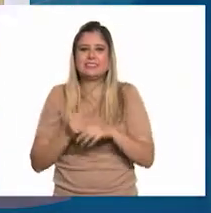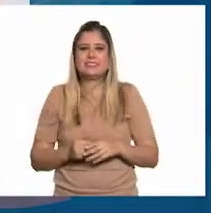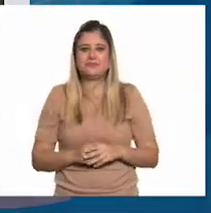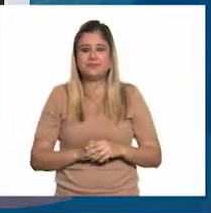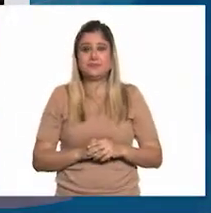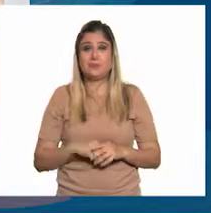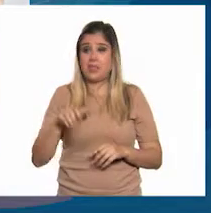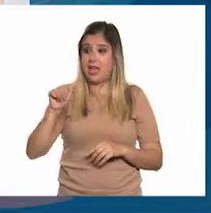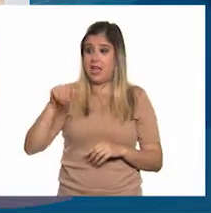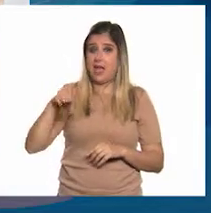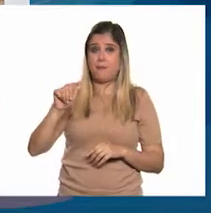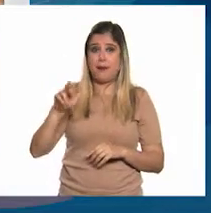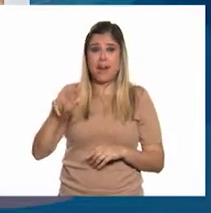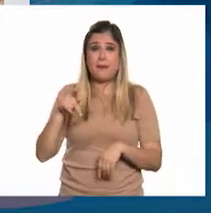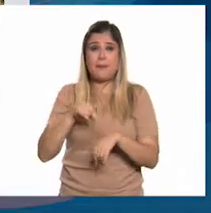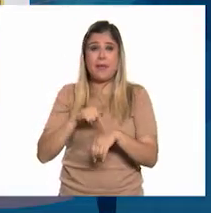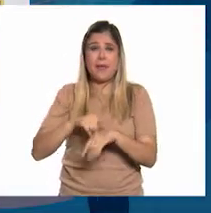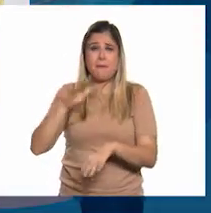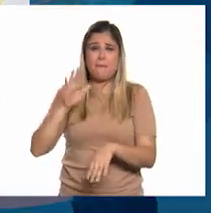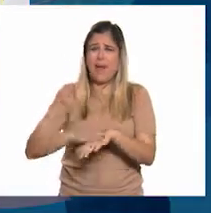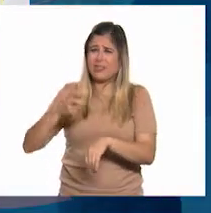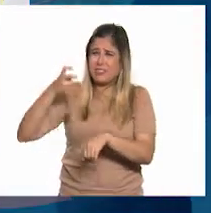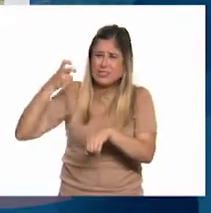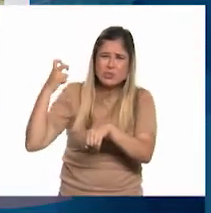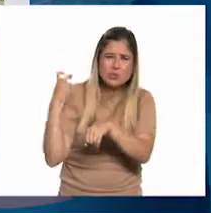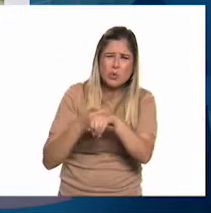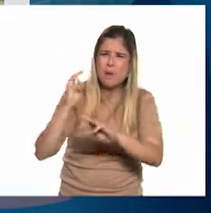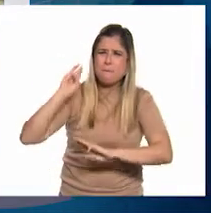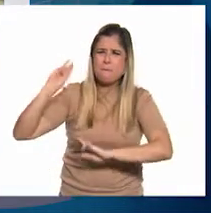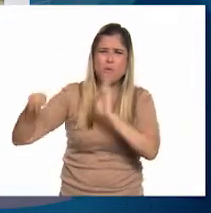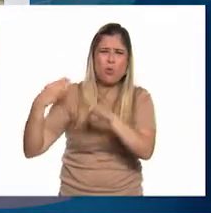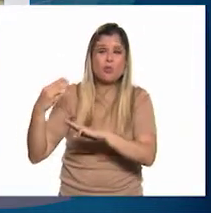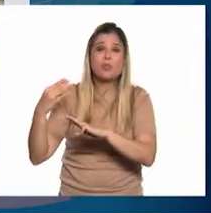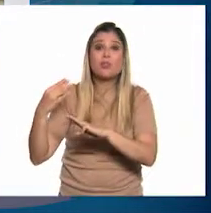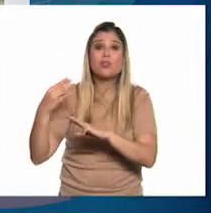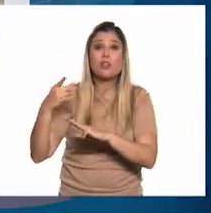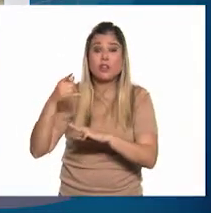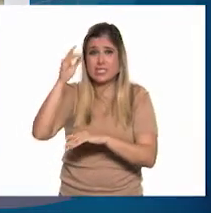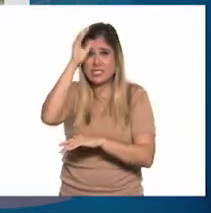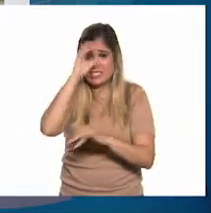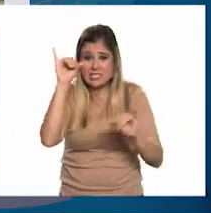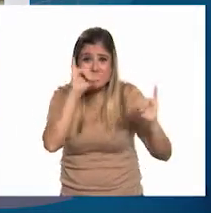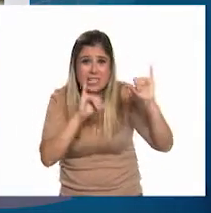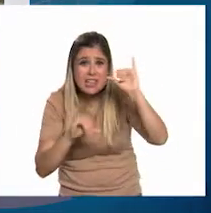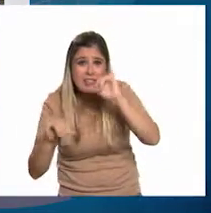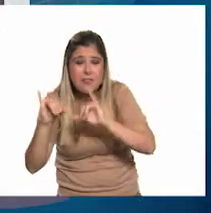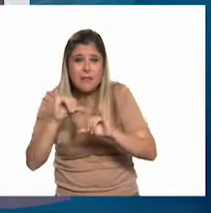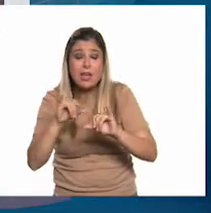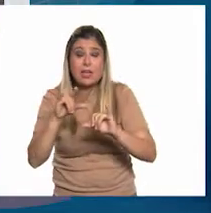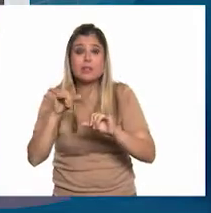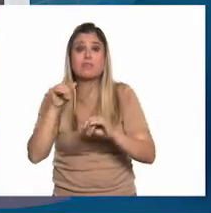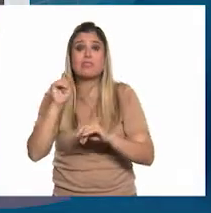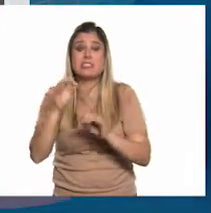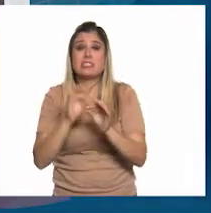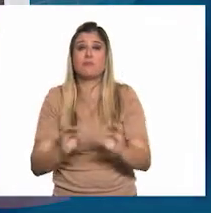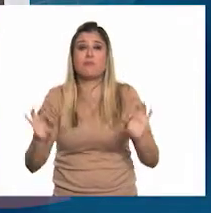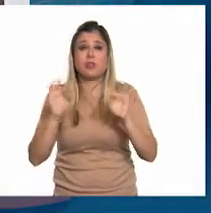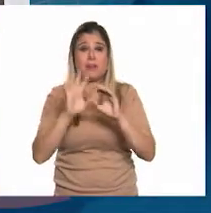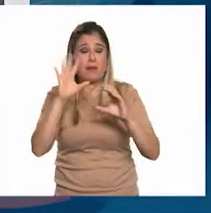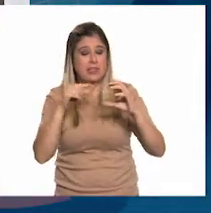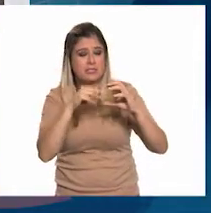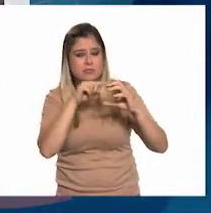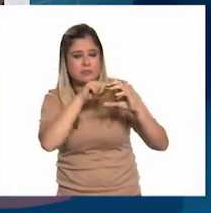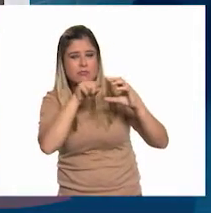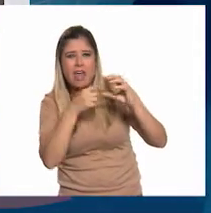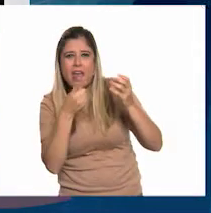El ámbar es la resina más dura en el mundo. Científicamente, también juega un papel importante, es como una cápsula del